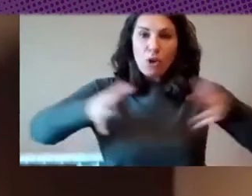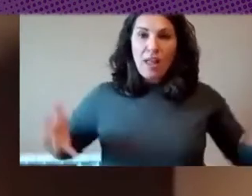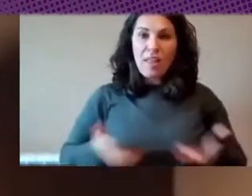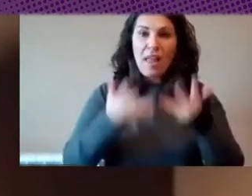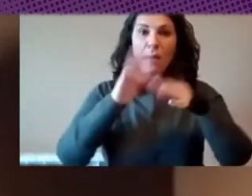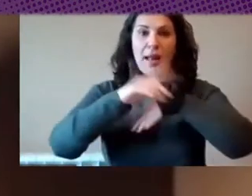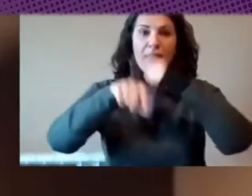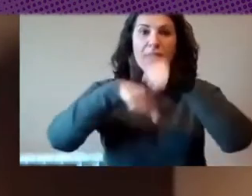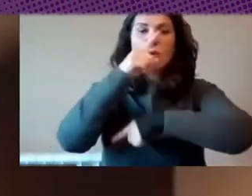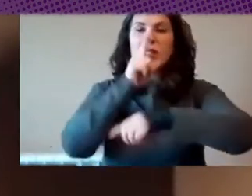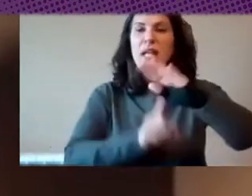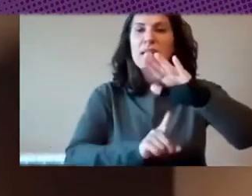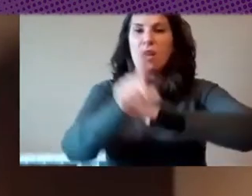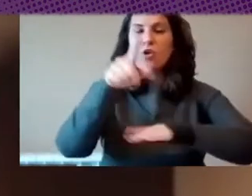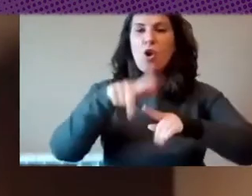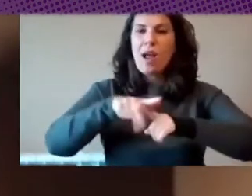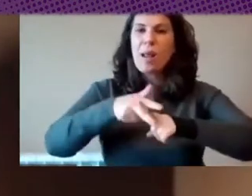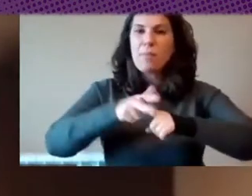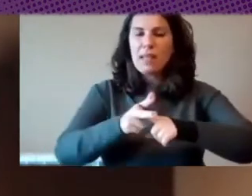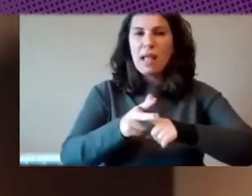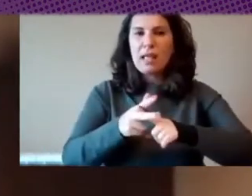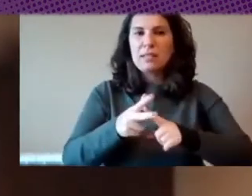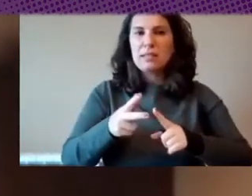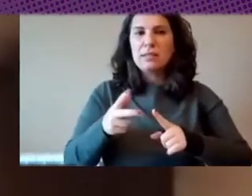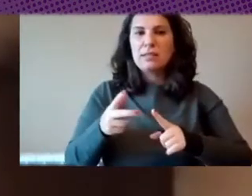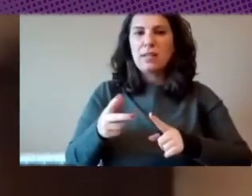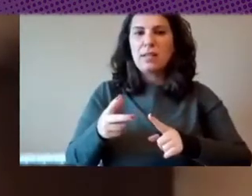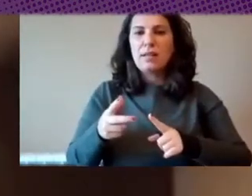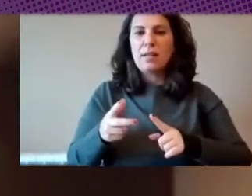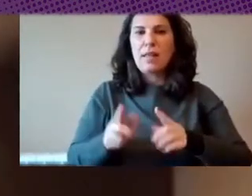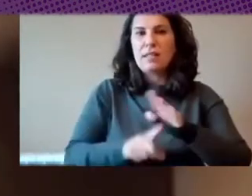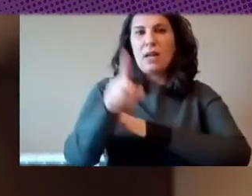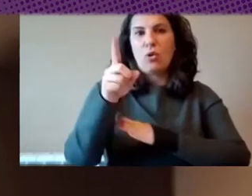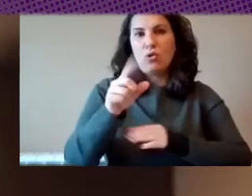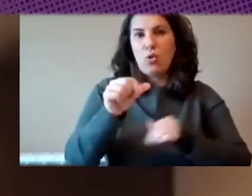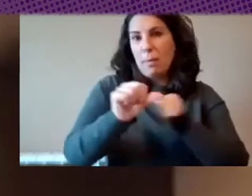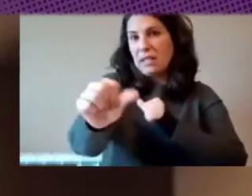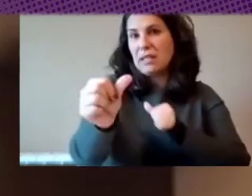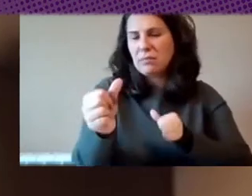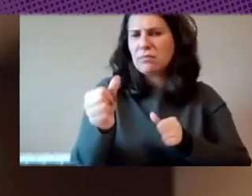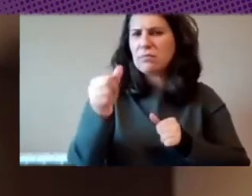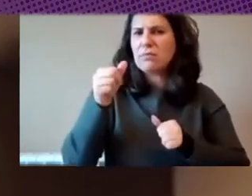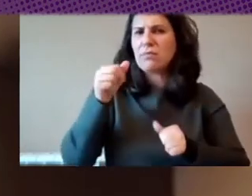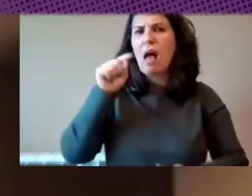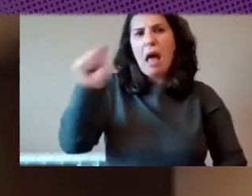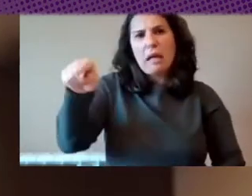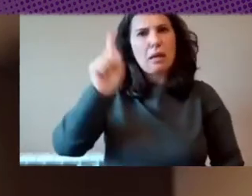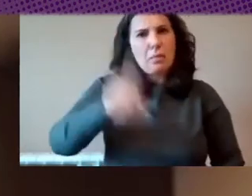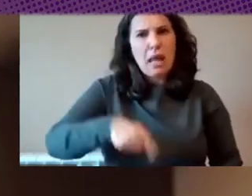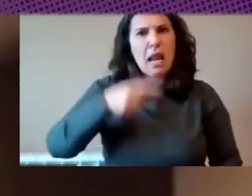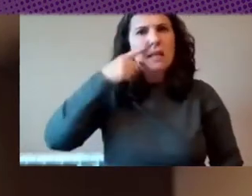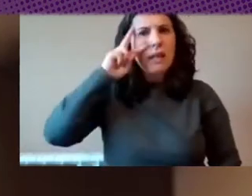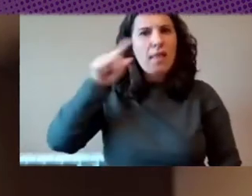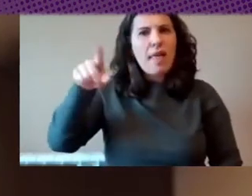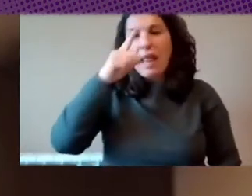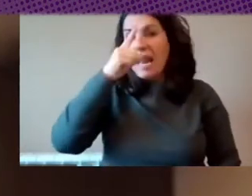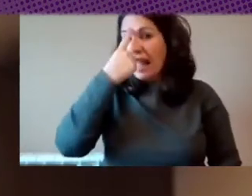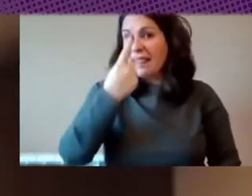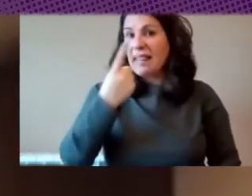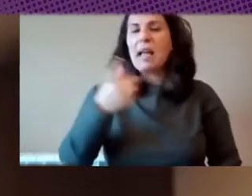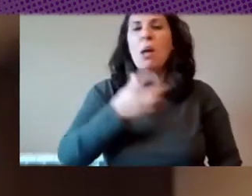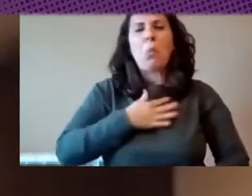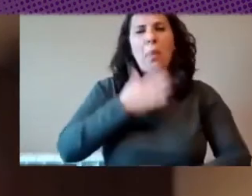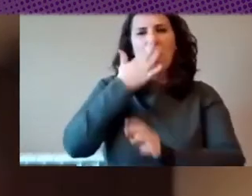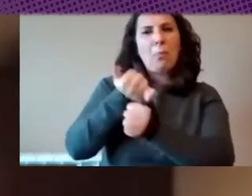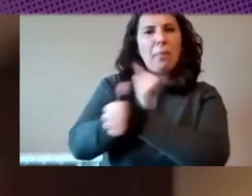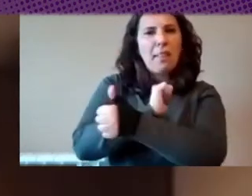herramientas de desarrollo a partir de aquello así que hay una experiencia ahí también en la india que puede ser emulada